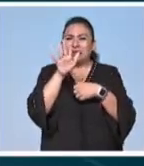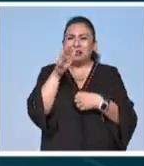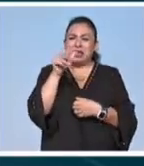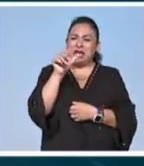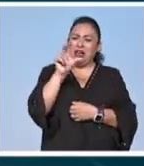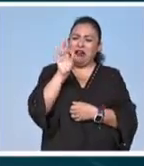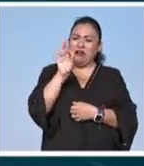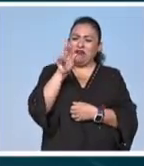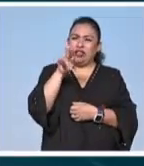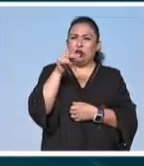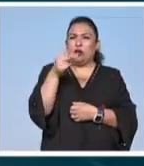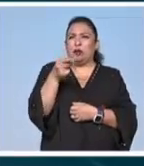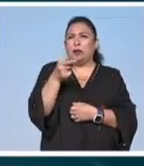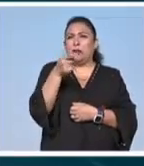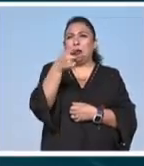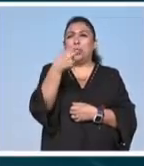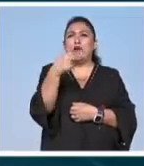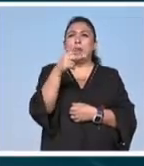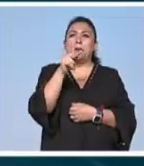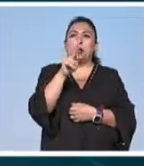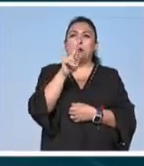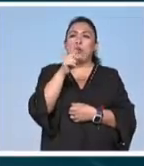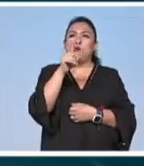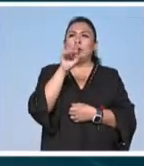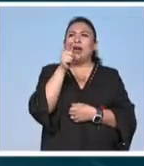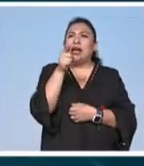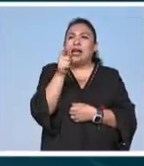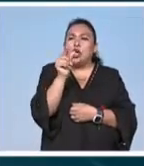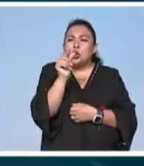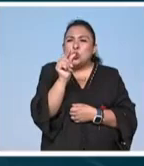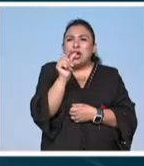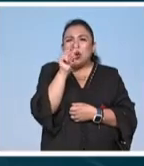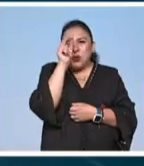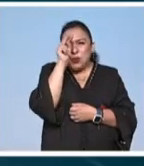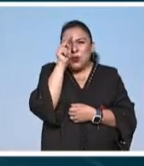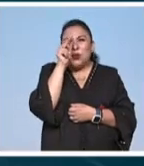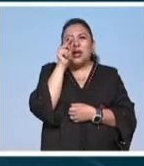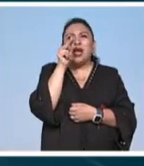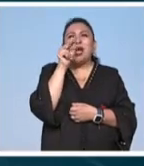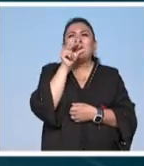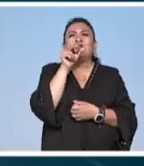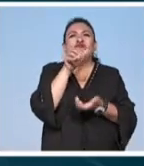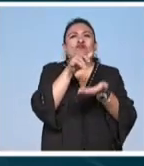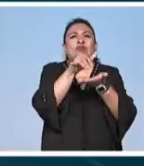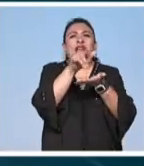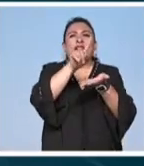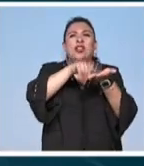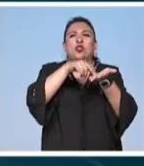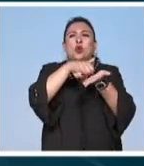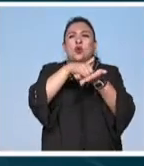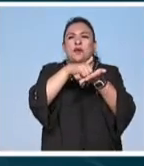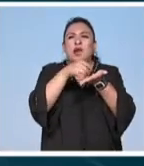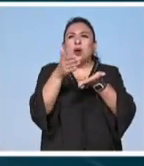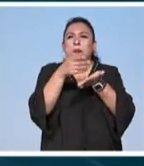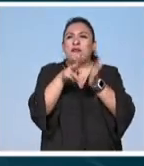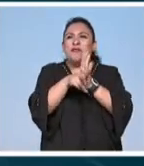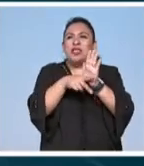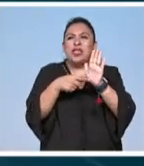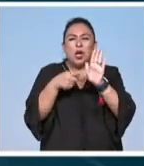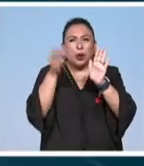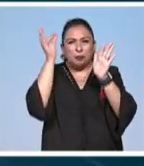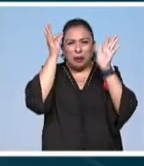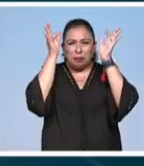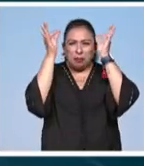llamados comúnmente pulgones estos pequeños bichos acosaron a los neoyorquinos quienes compartieron vídeos de